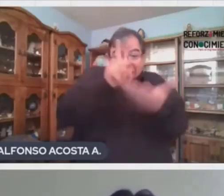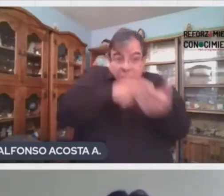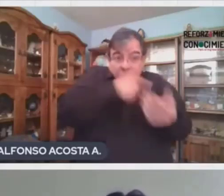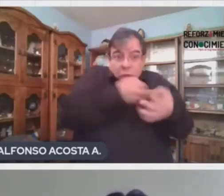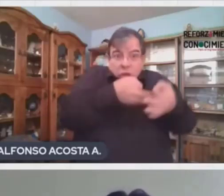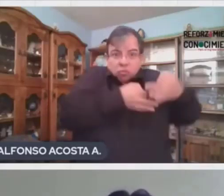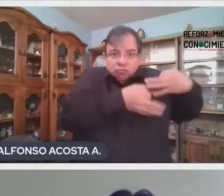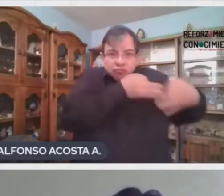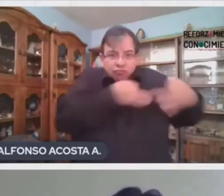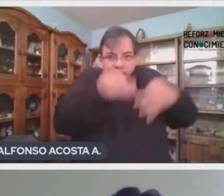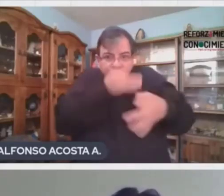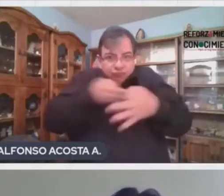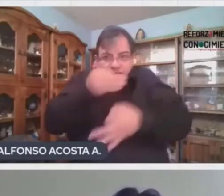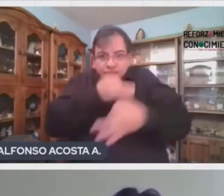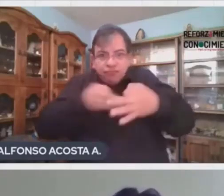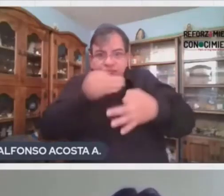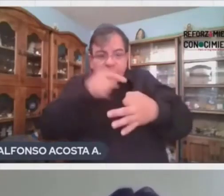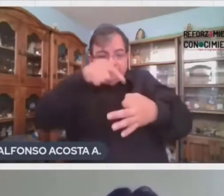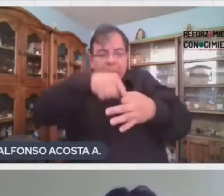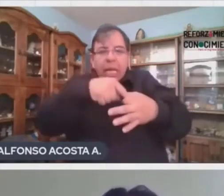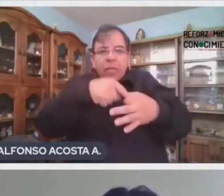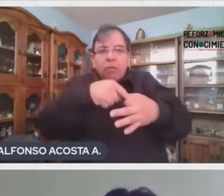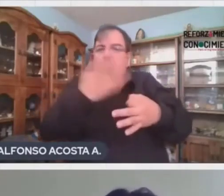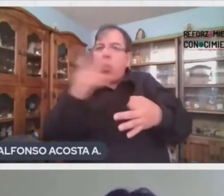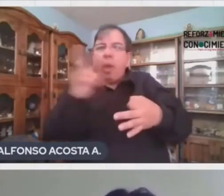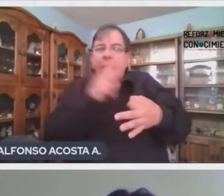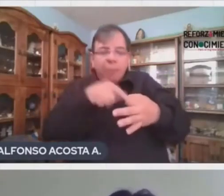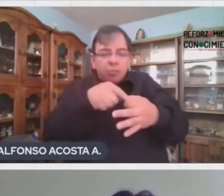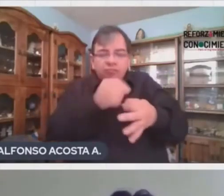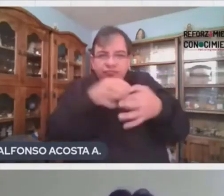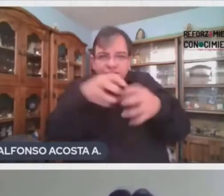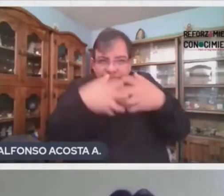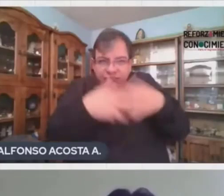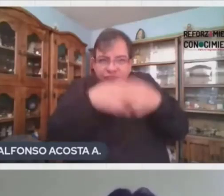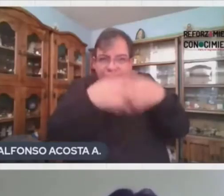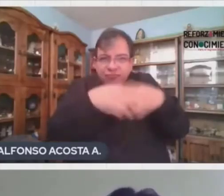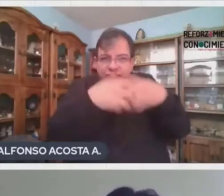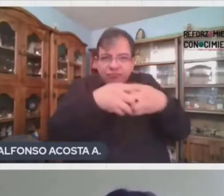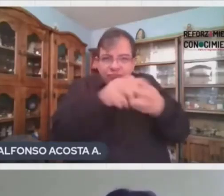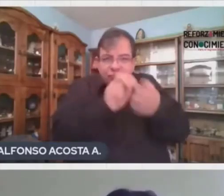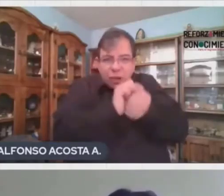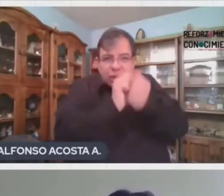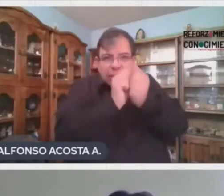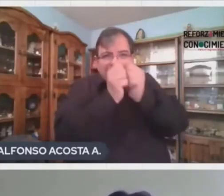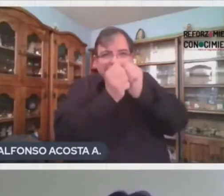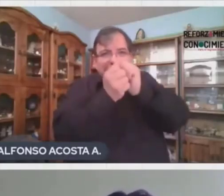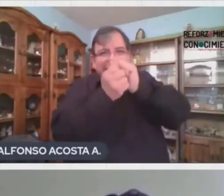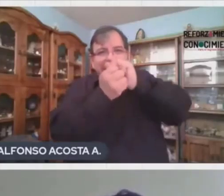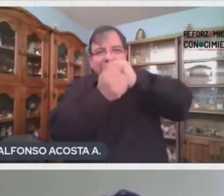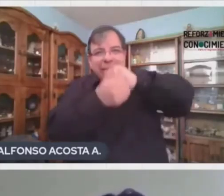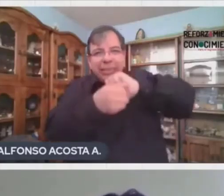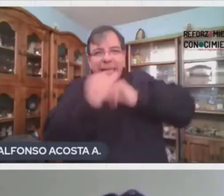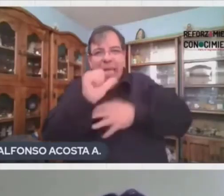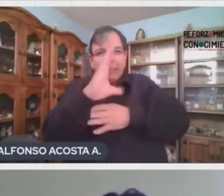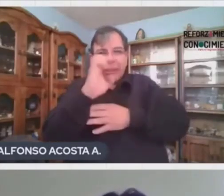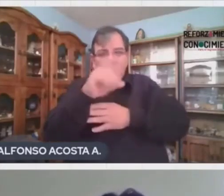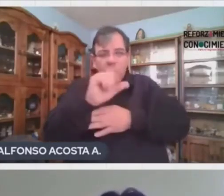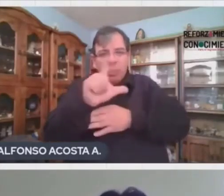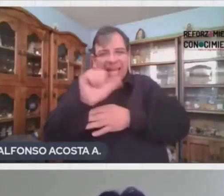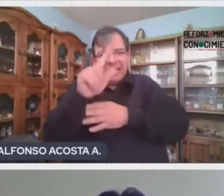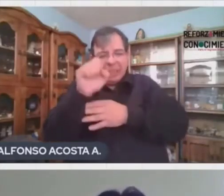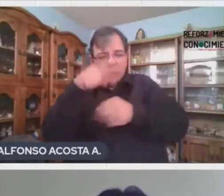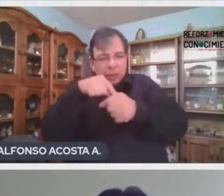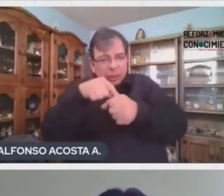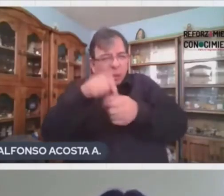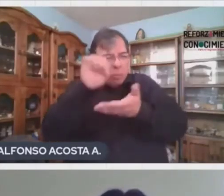Y esta respiración anaerobia va a generar una sustancia que se llama ácido láctico, que son pequeños cristalitos que